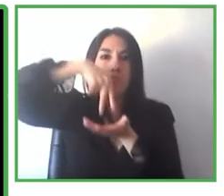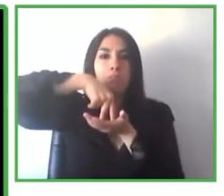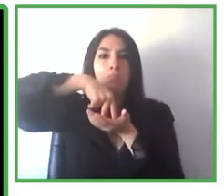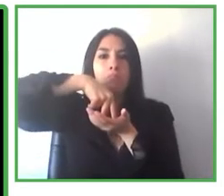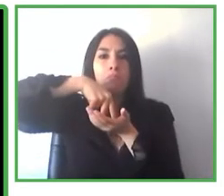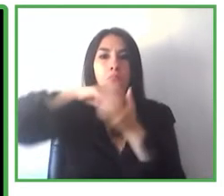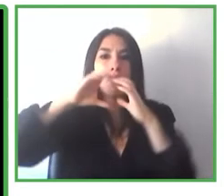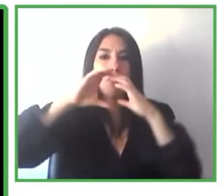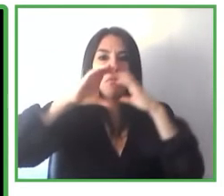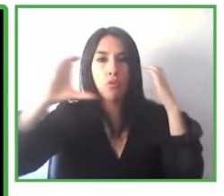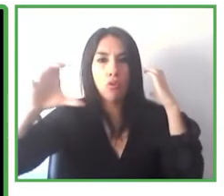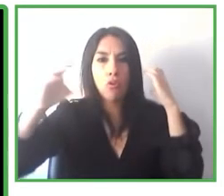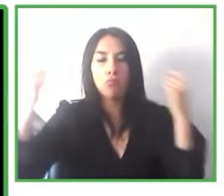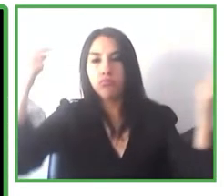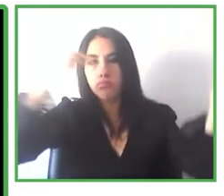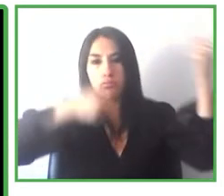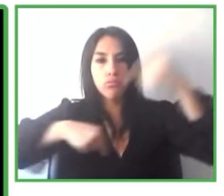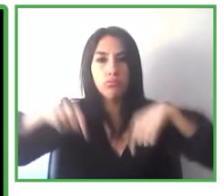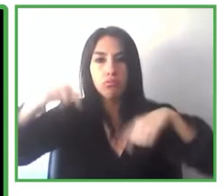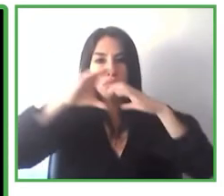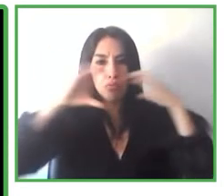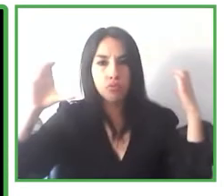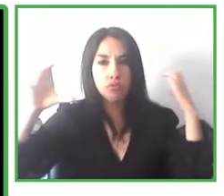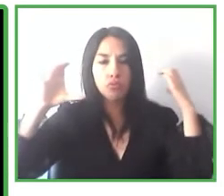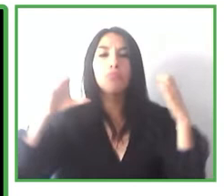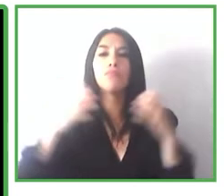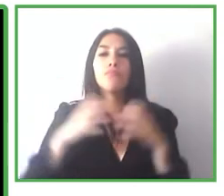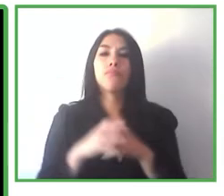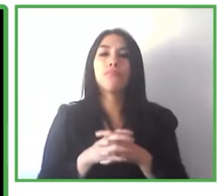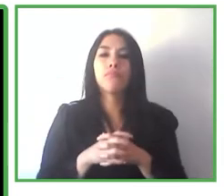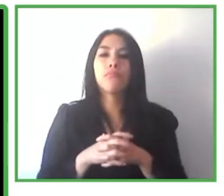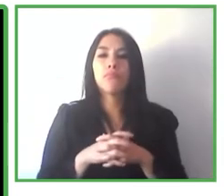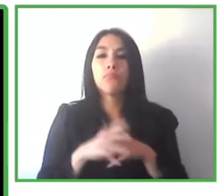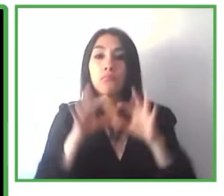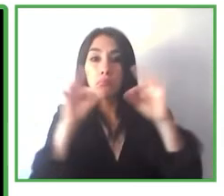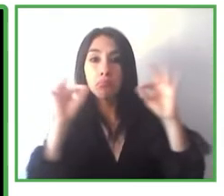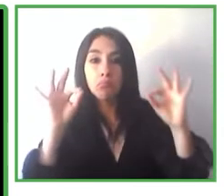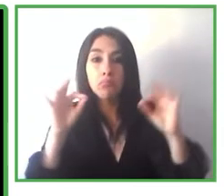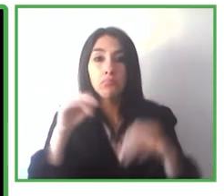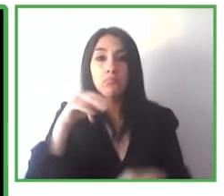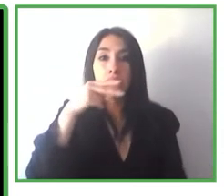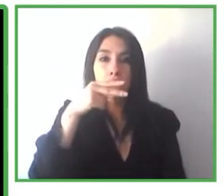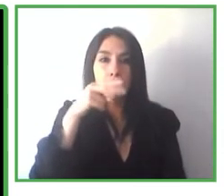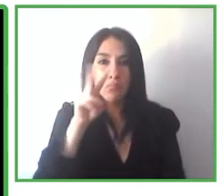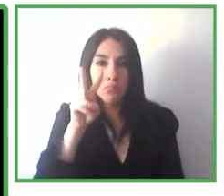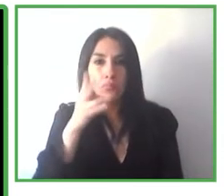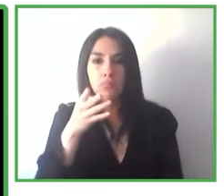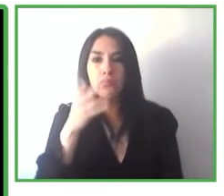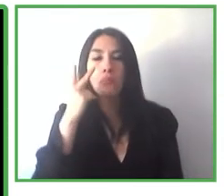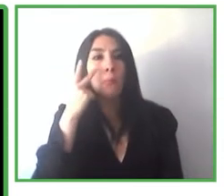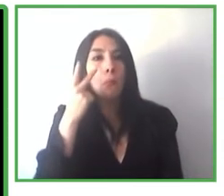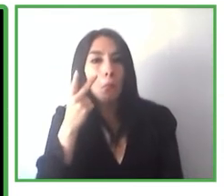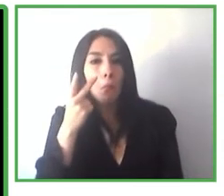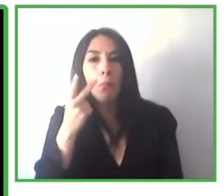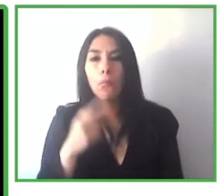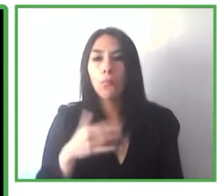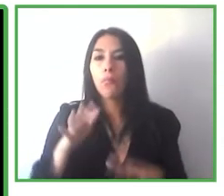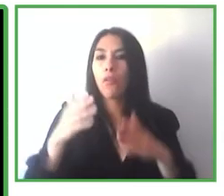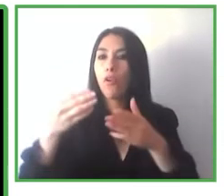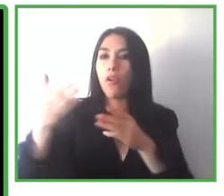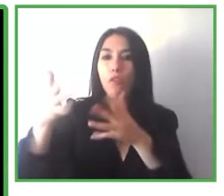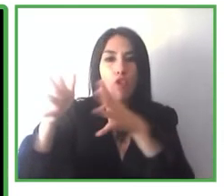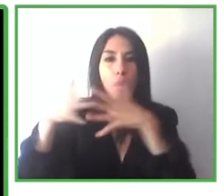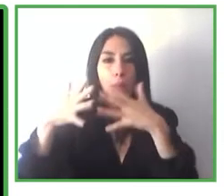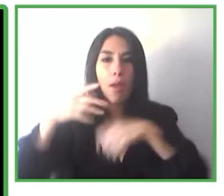como veis recibo la información de tiempo real y además mi posición si me encuentro desplazado si me alejo